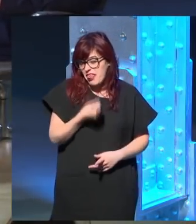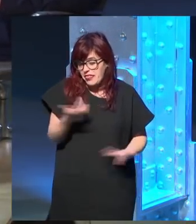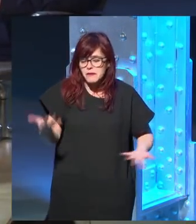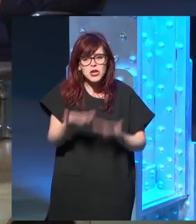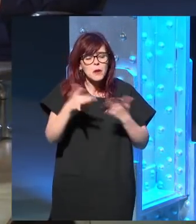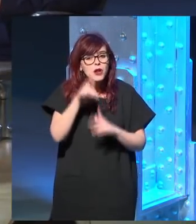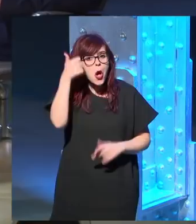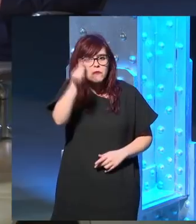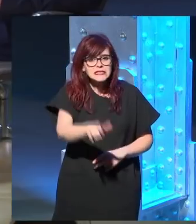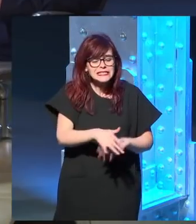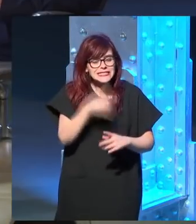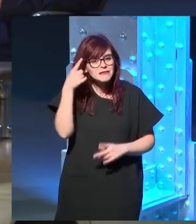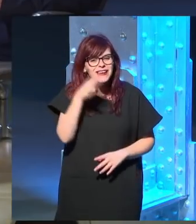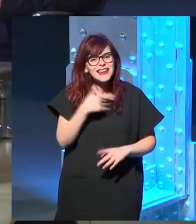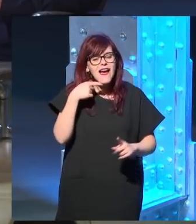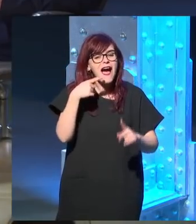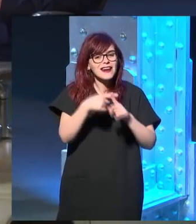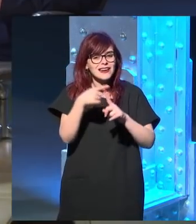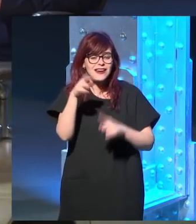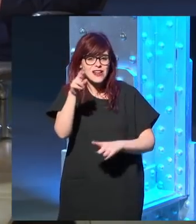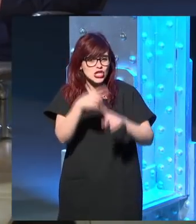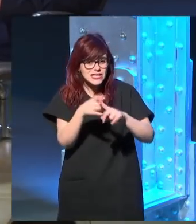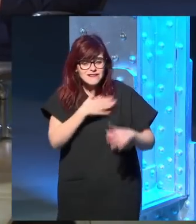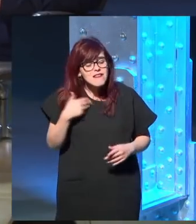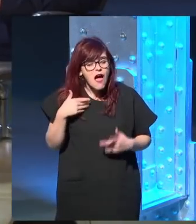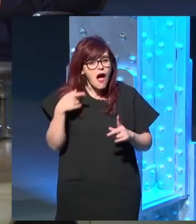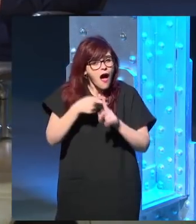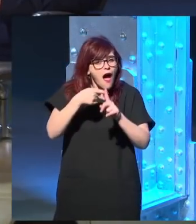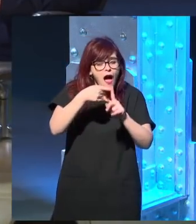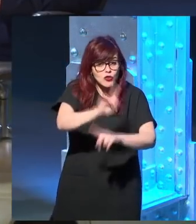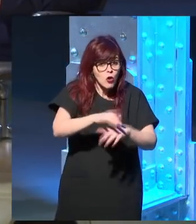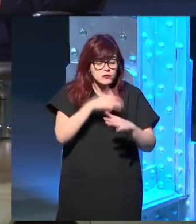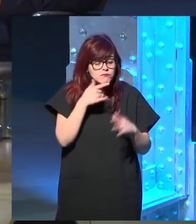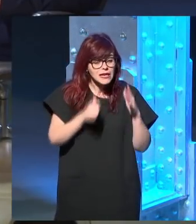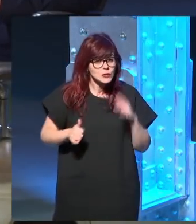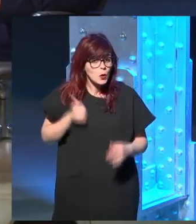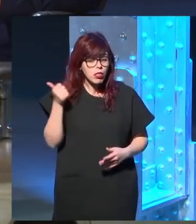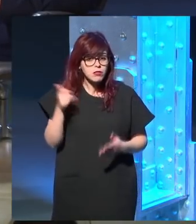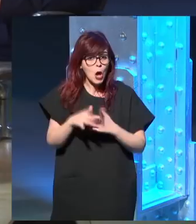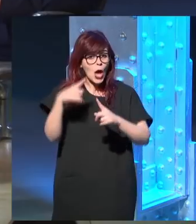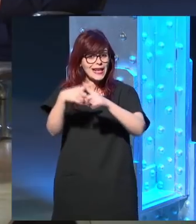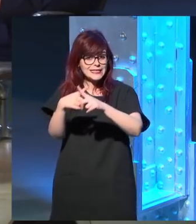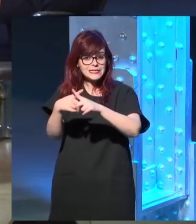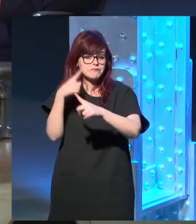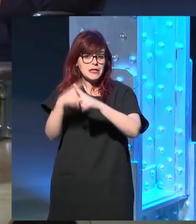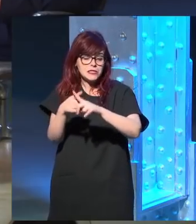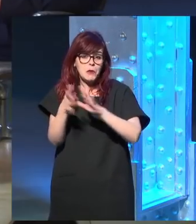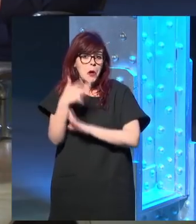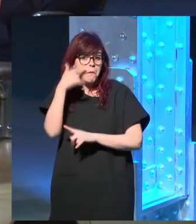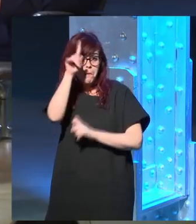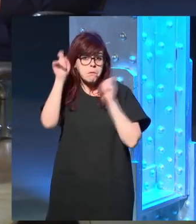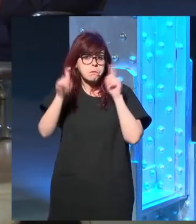supo que era eso ni como se producía no supo que nombre darle y le puso la X rayos X